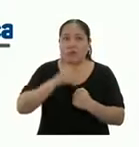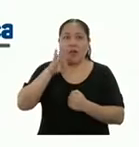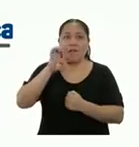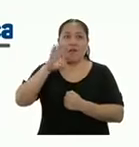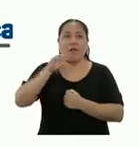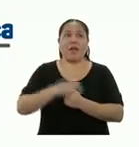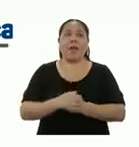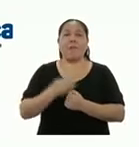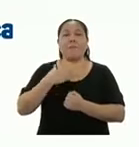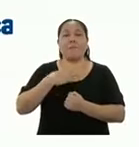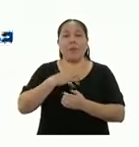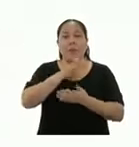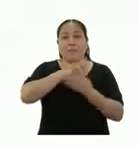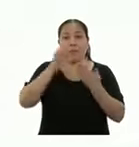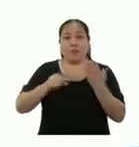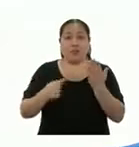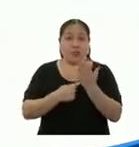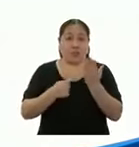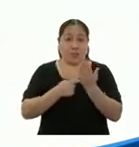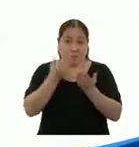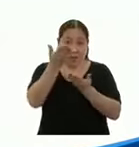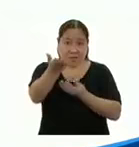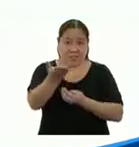Vocación Técnica puede ser para ti.